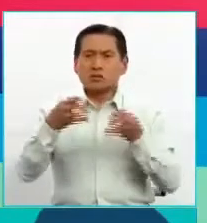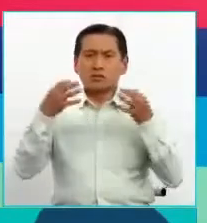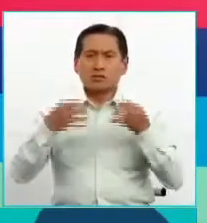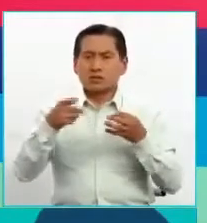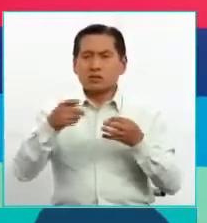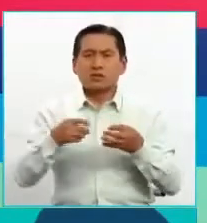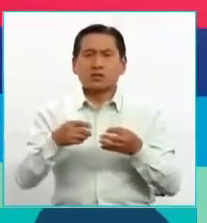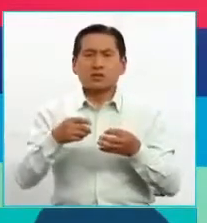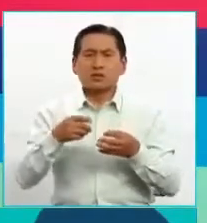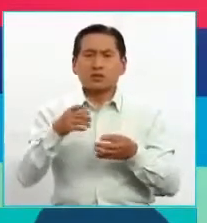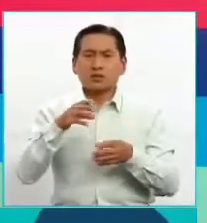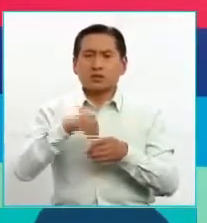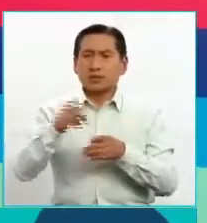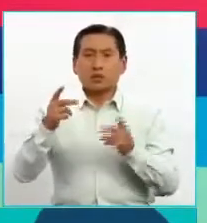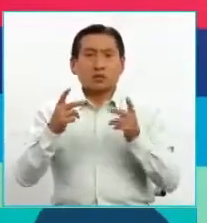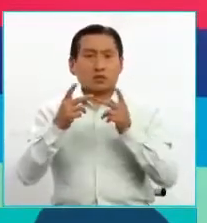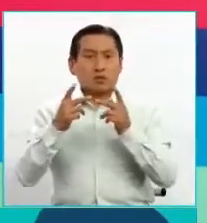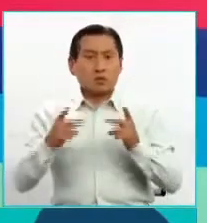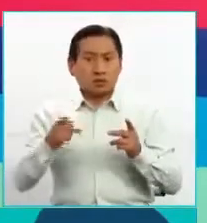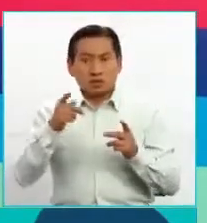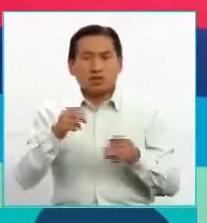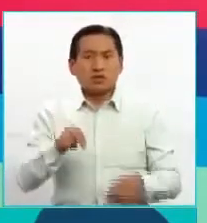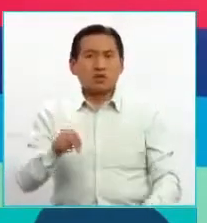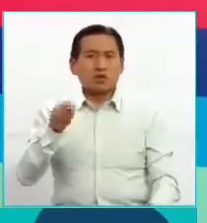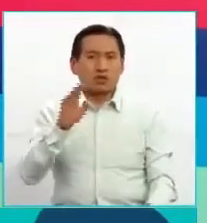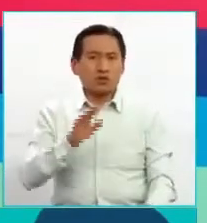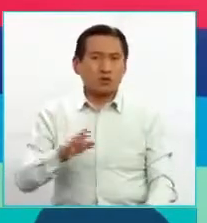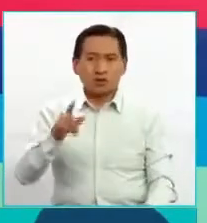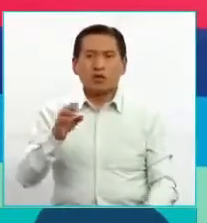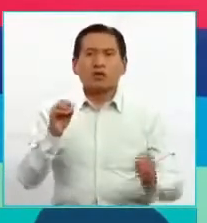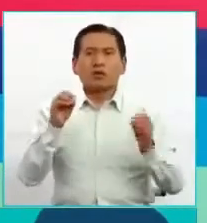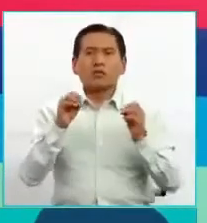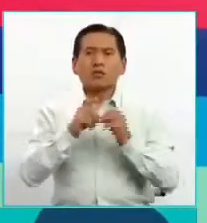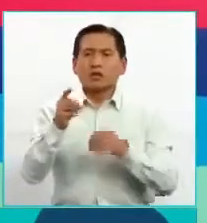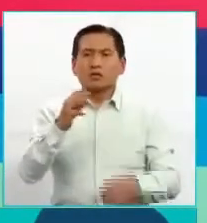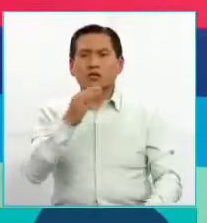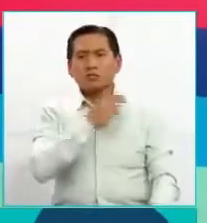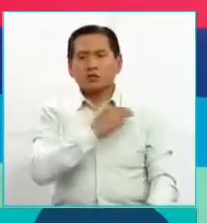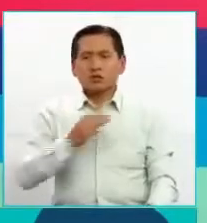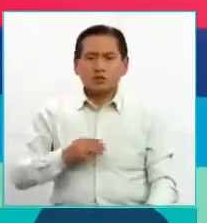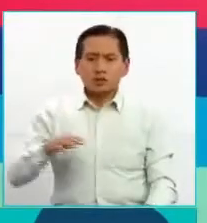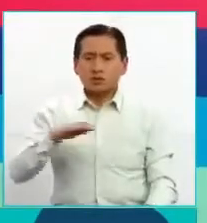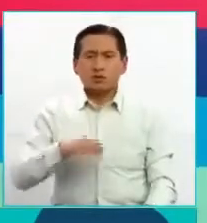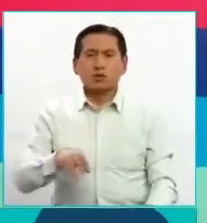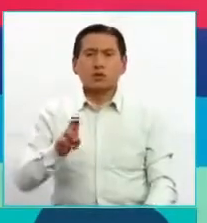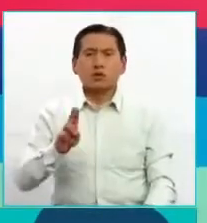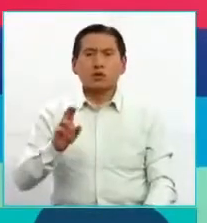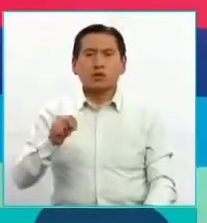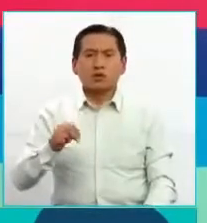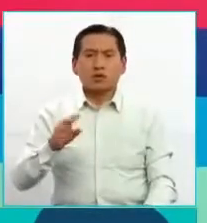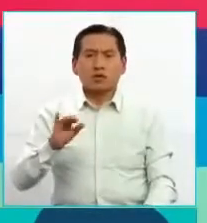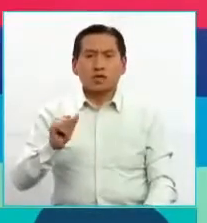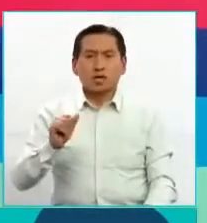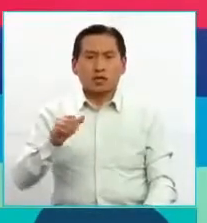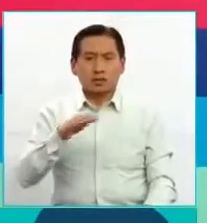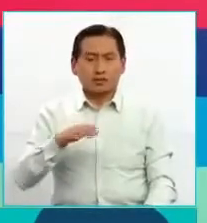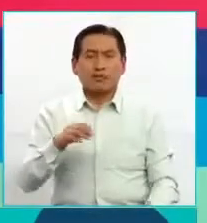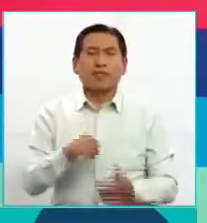Jonjota en el departamento de Potosí, norte de Potosí, específicamente municipio de Uncía, comunidad Calacala.